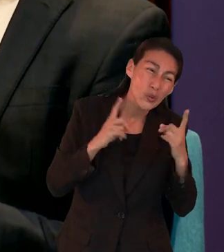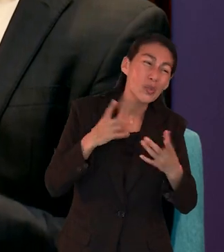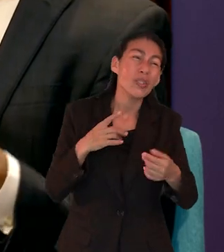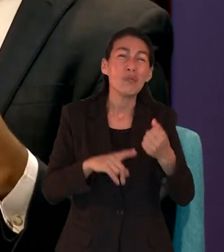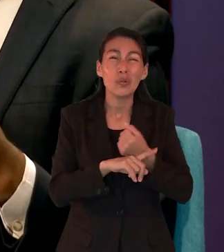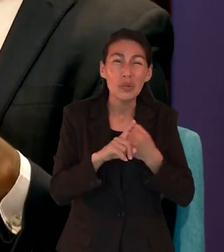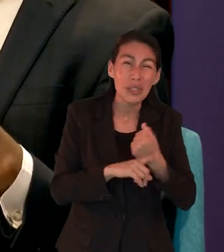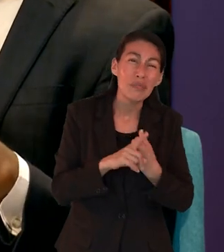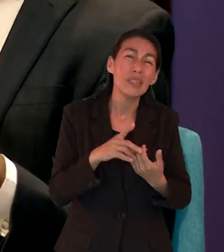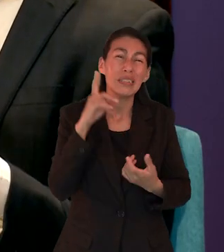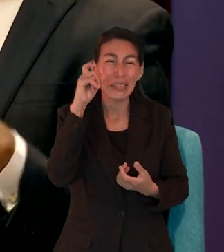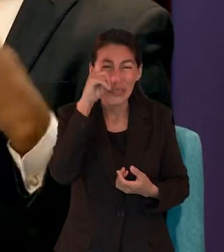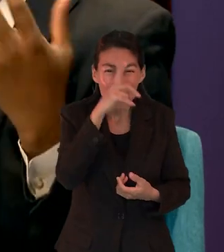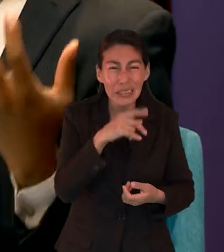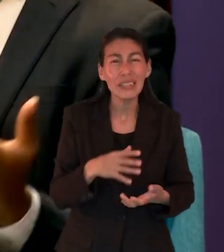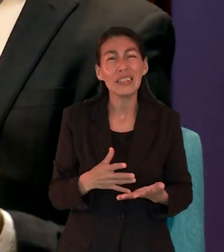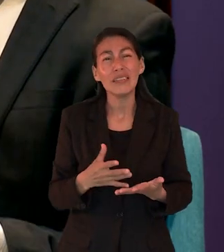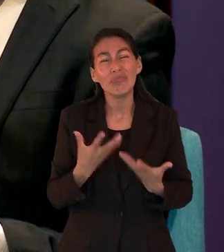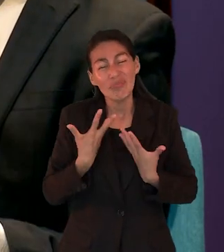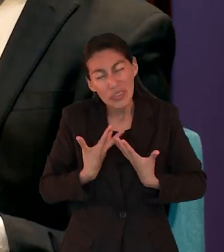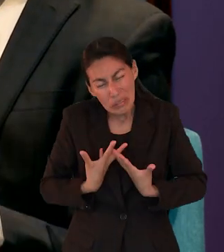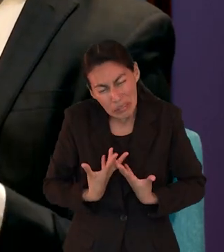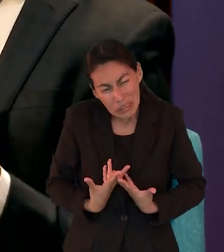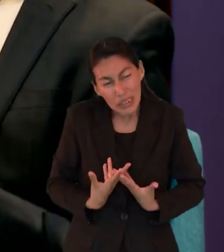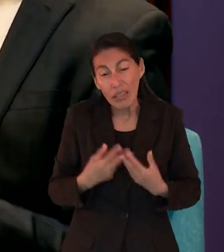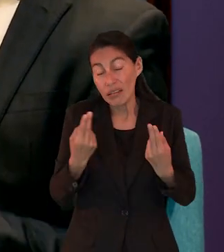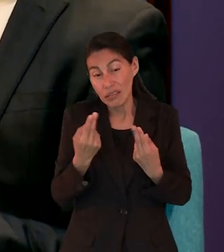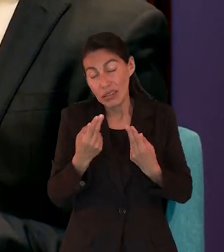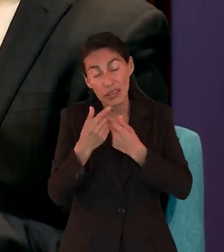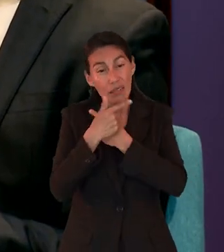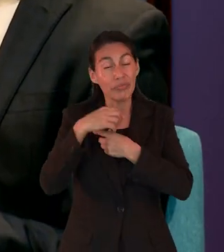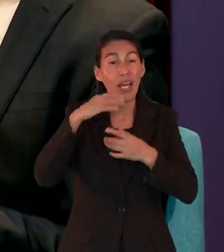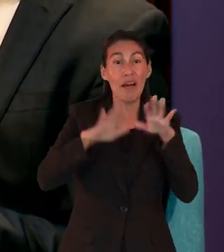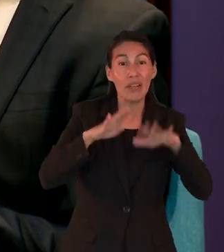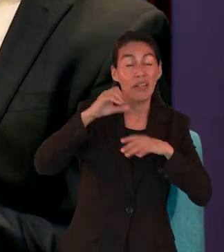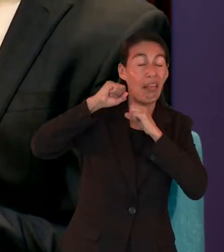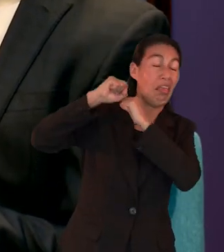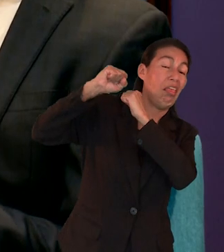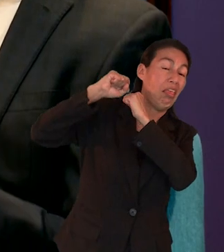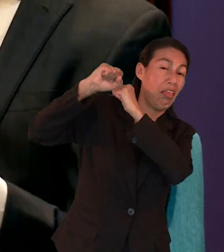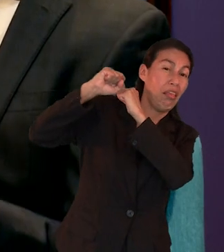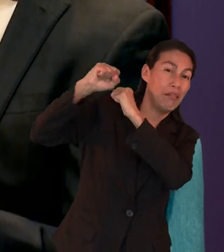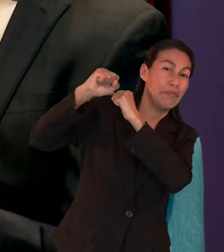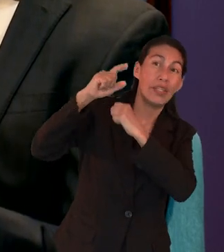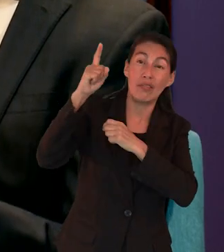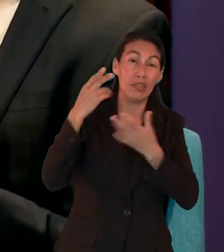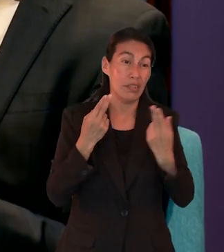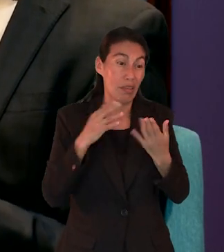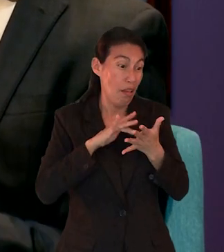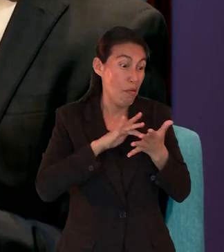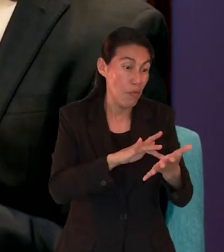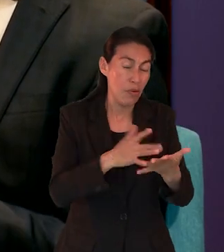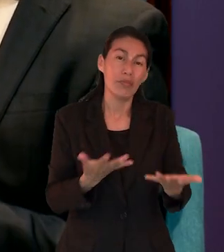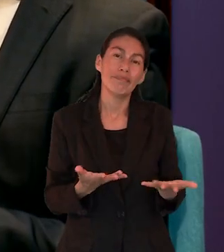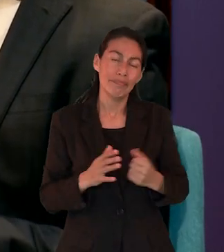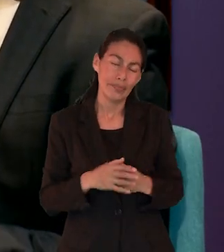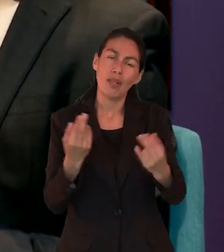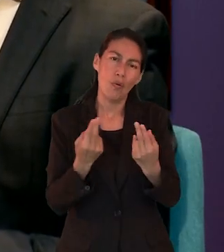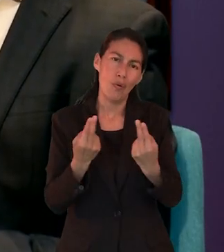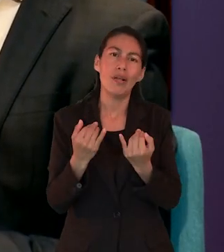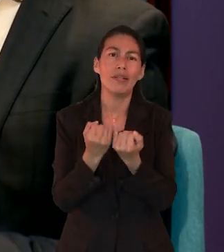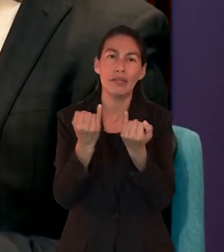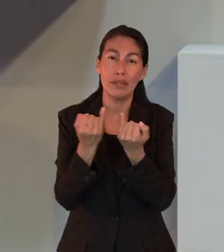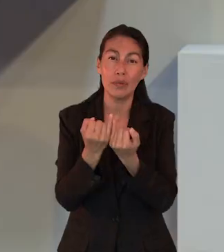Entonces, el término preso es abragente a las personas que están oprimidas, que no tienen libertad, que necesitan de